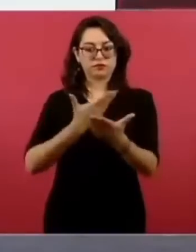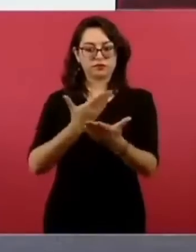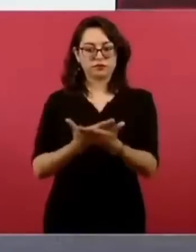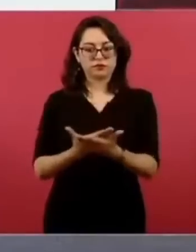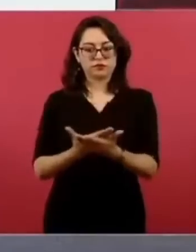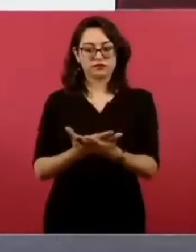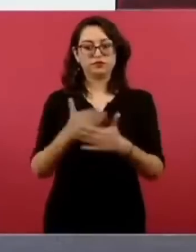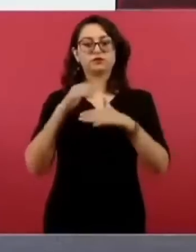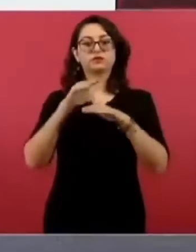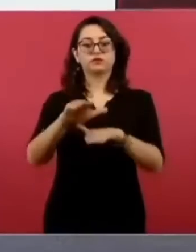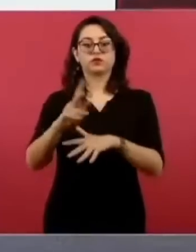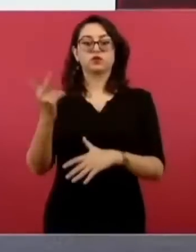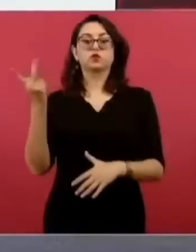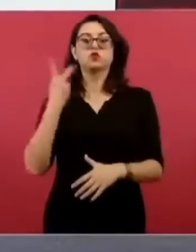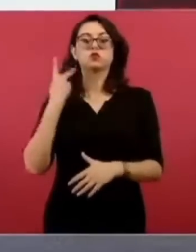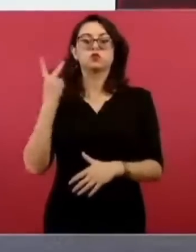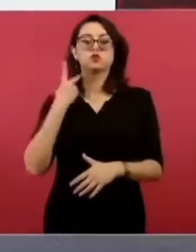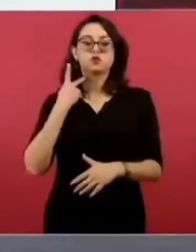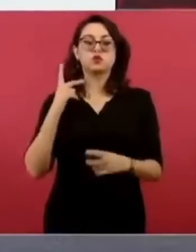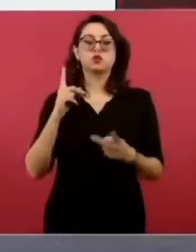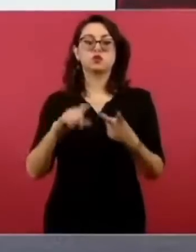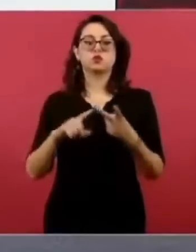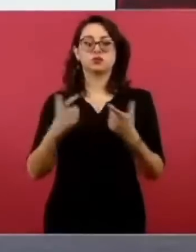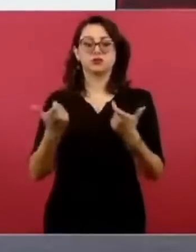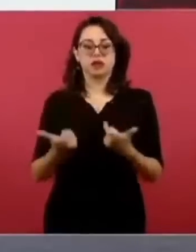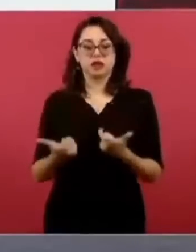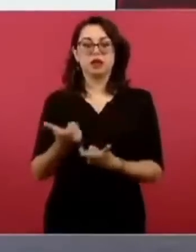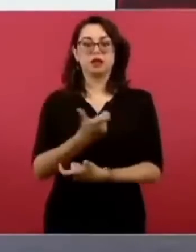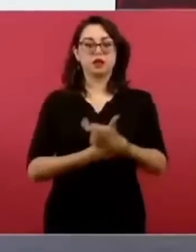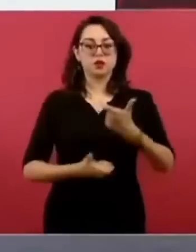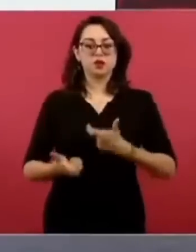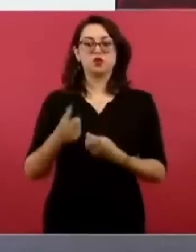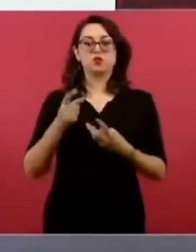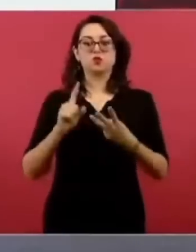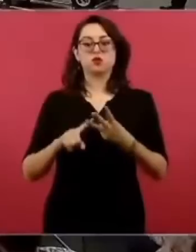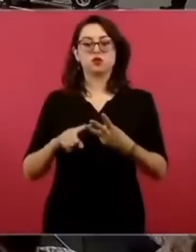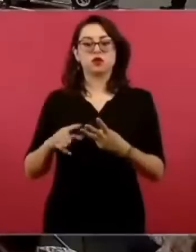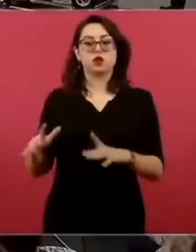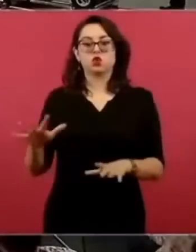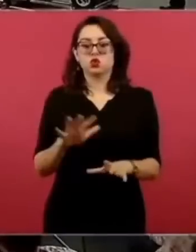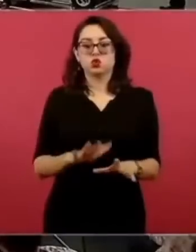en materia política, en materia económica, en lo social,